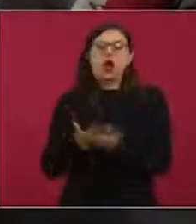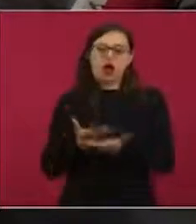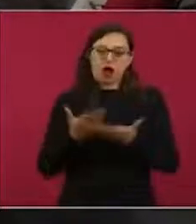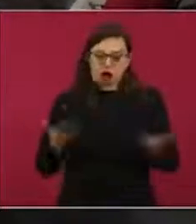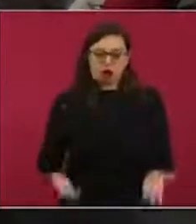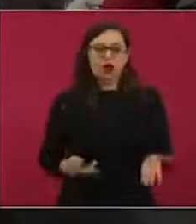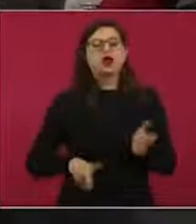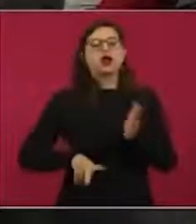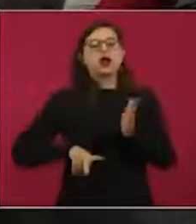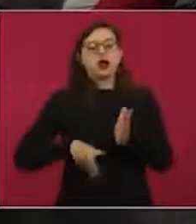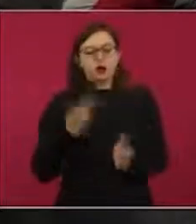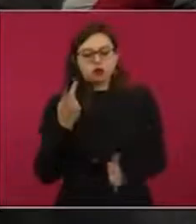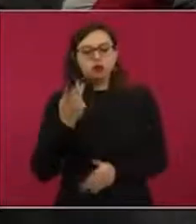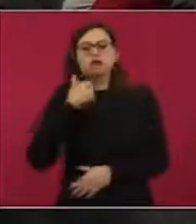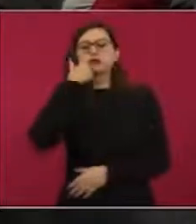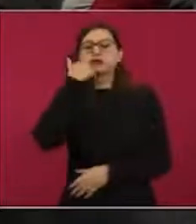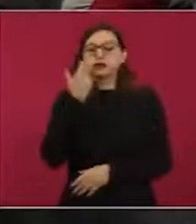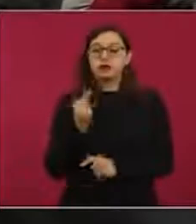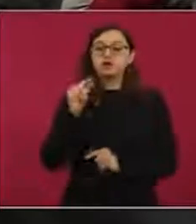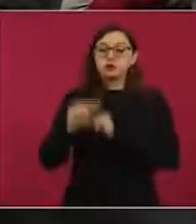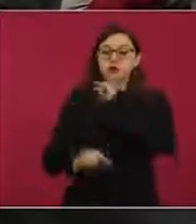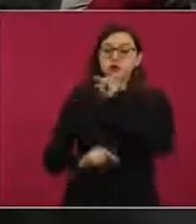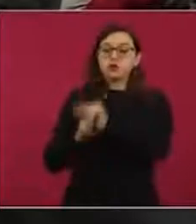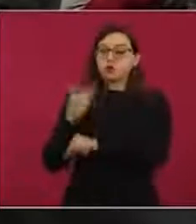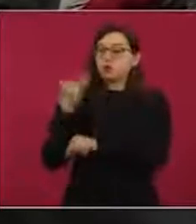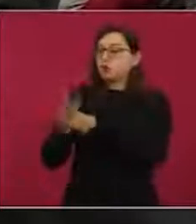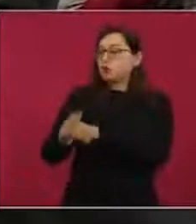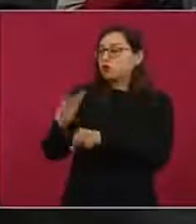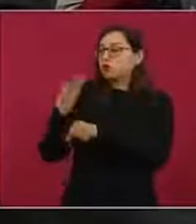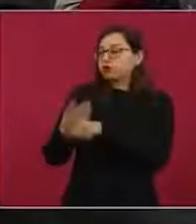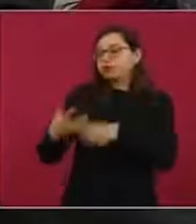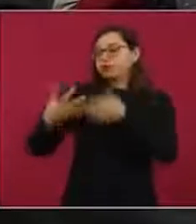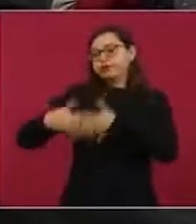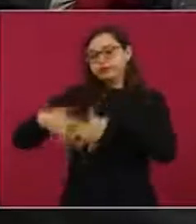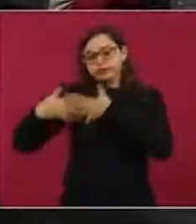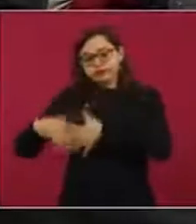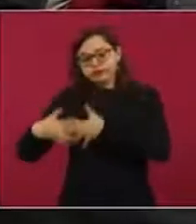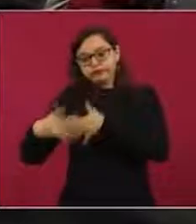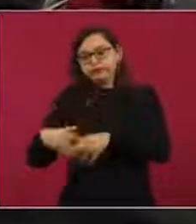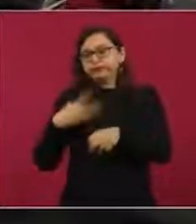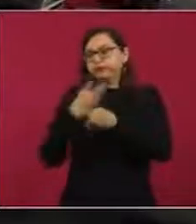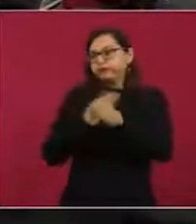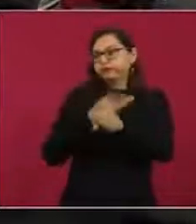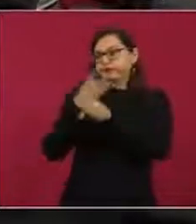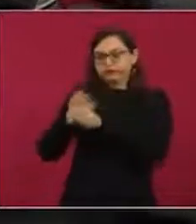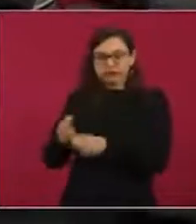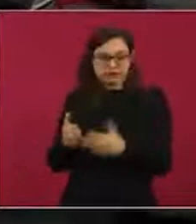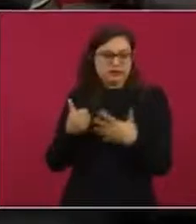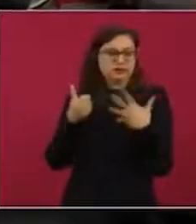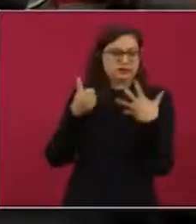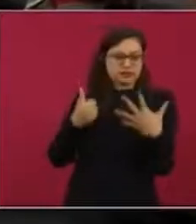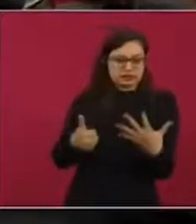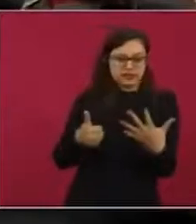es un proceso de reconversión, por eso estamos rehabilitando las seis refinerías,